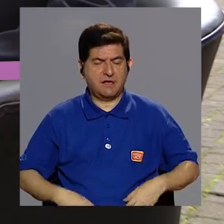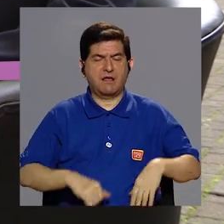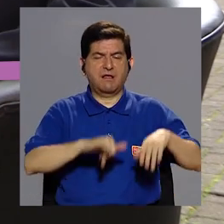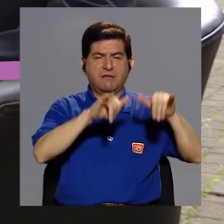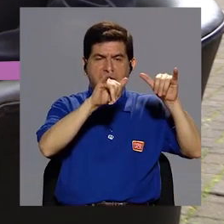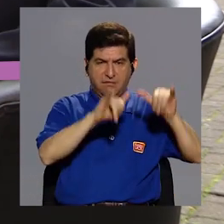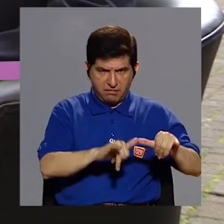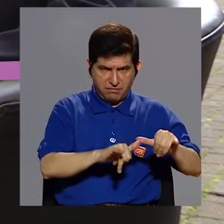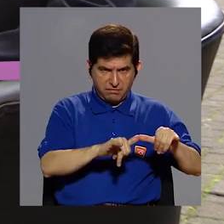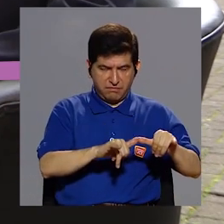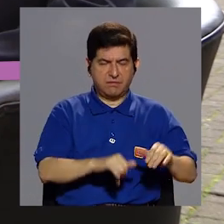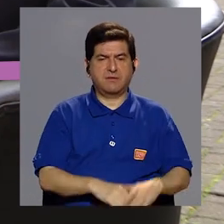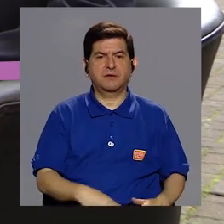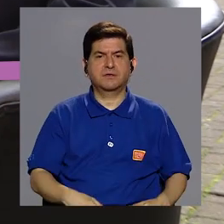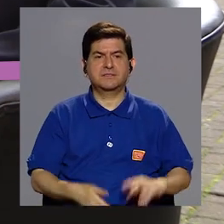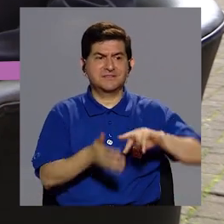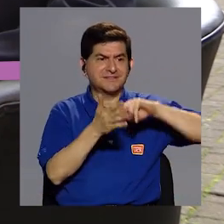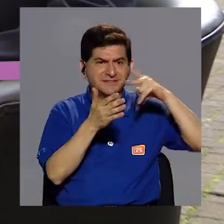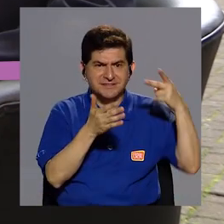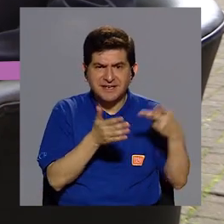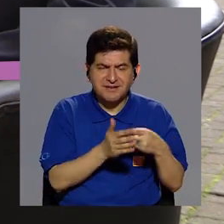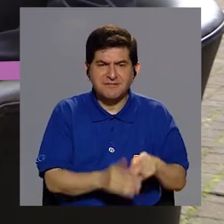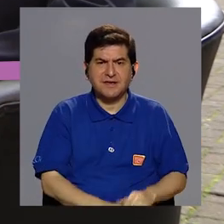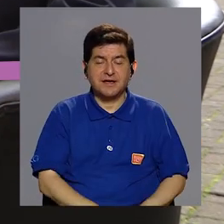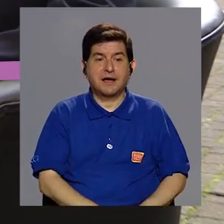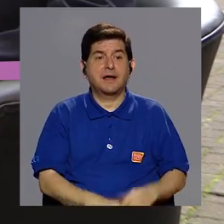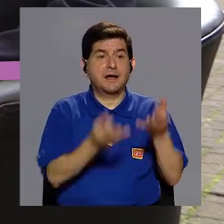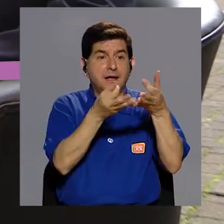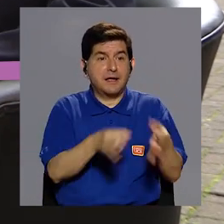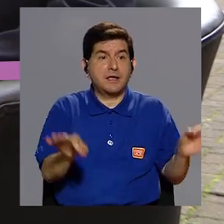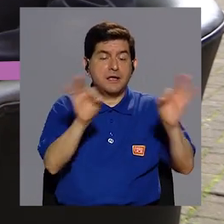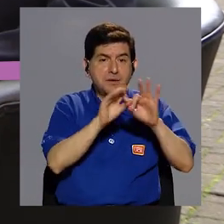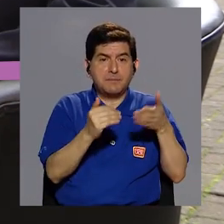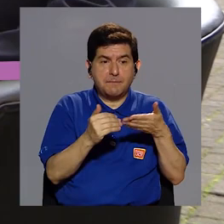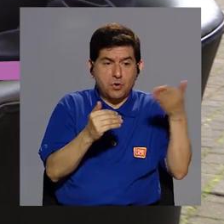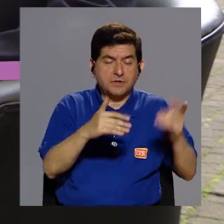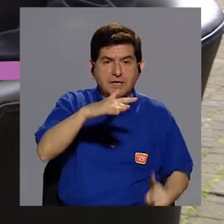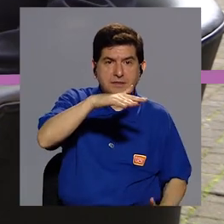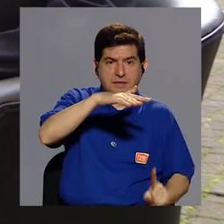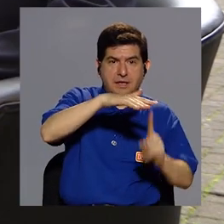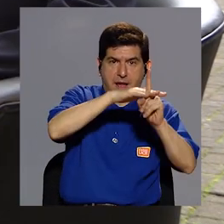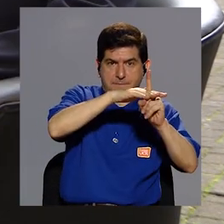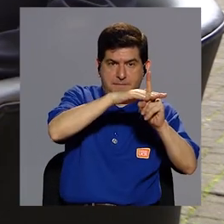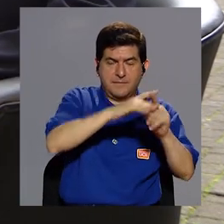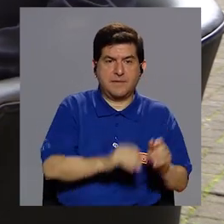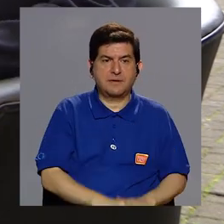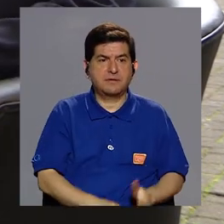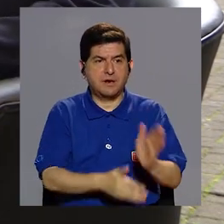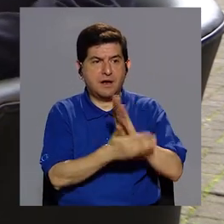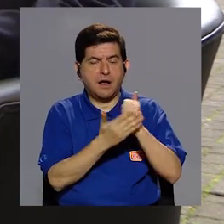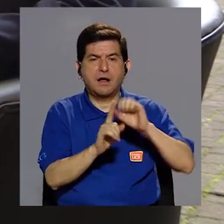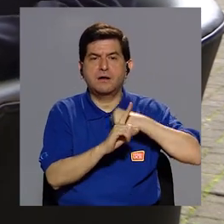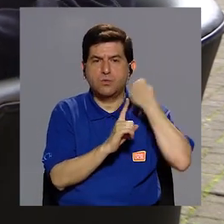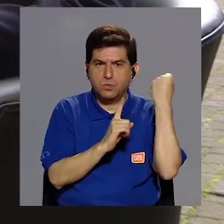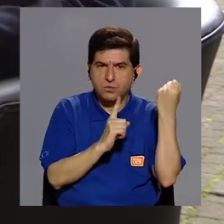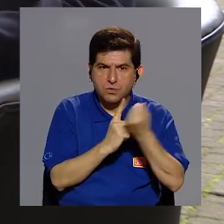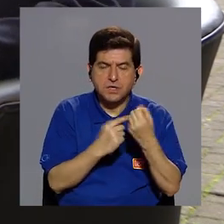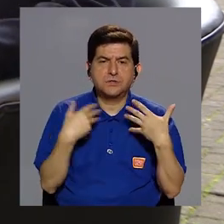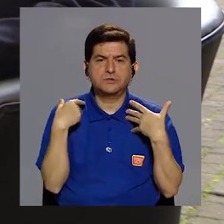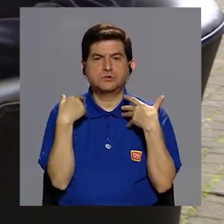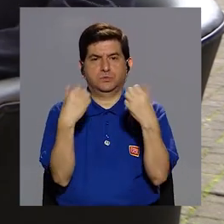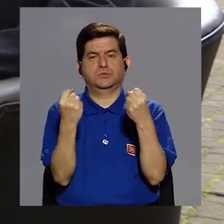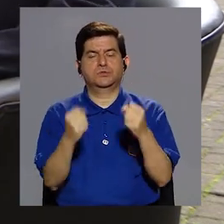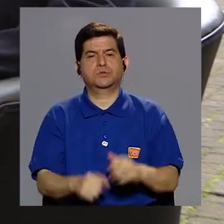el sedentarismo se convierte en un determinante para el aparecimiento de ciertas condiciones